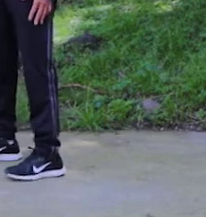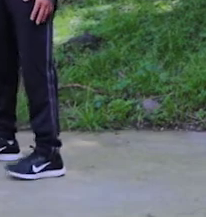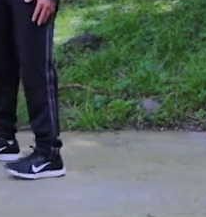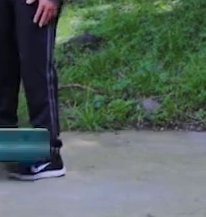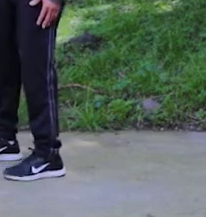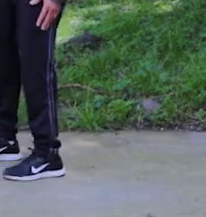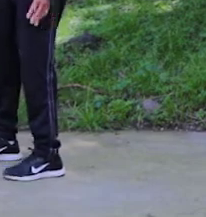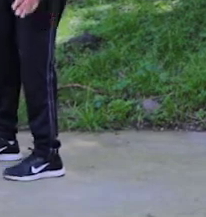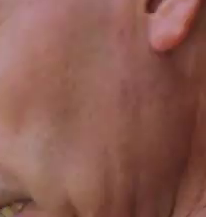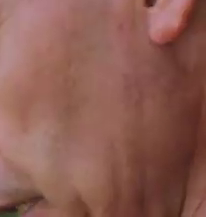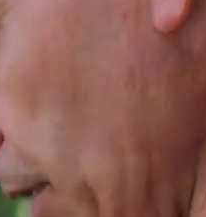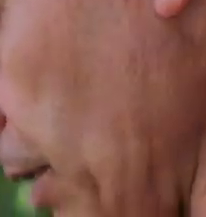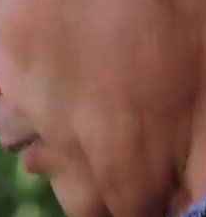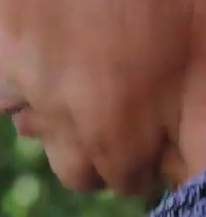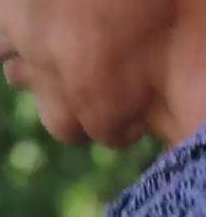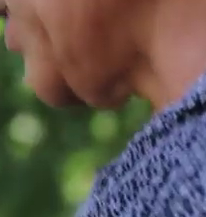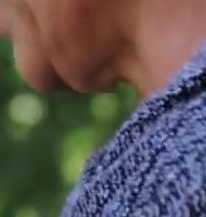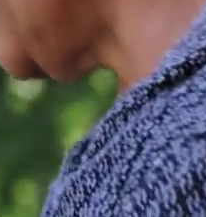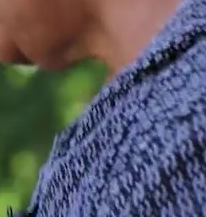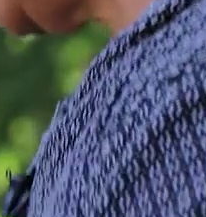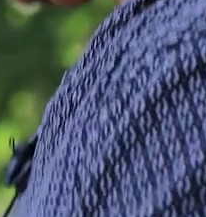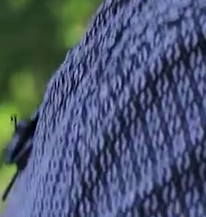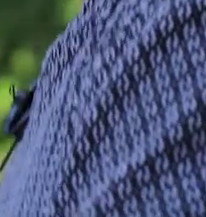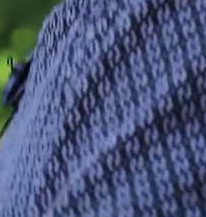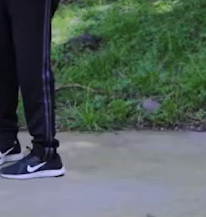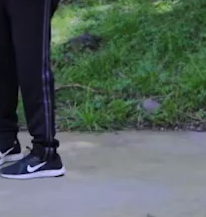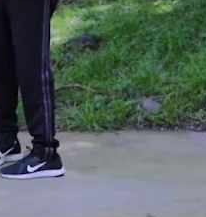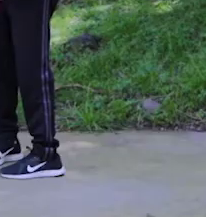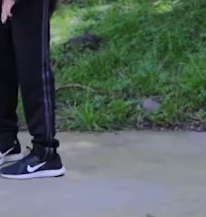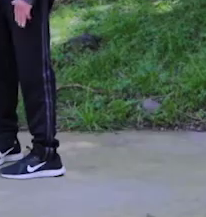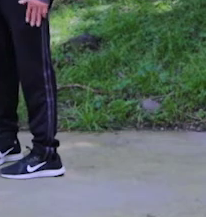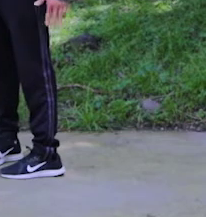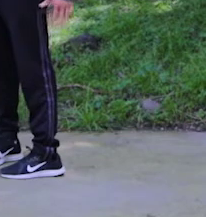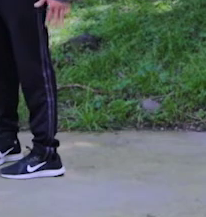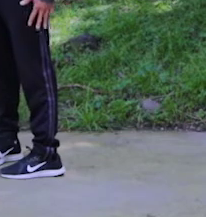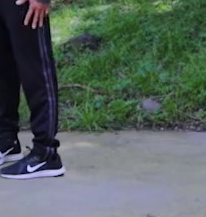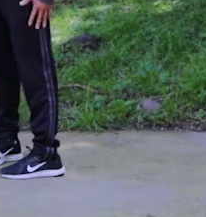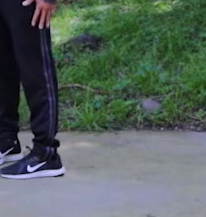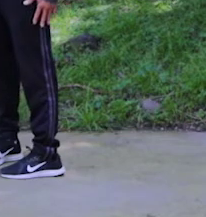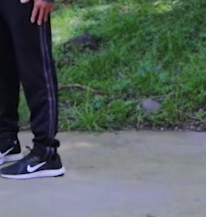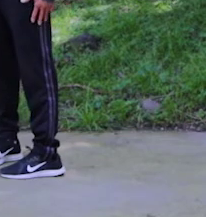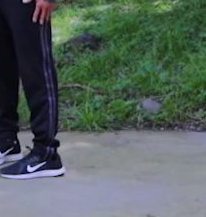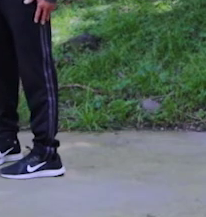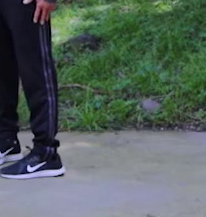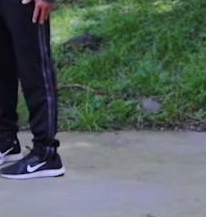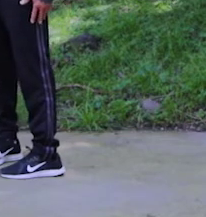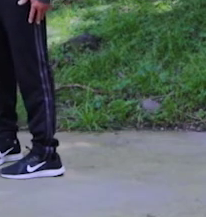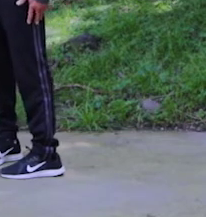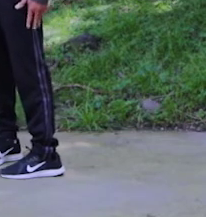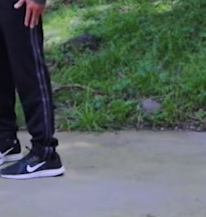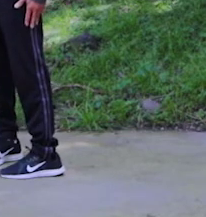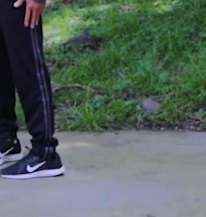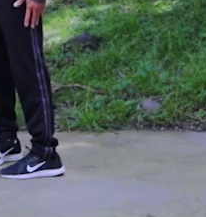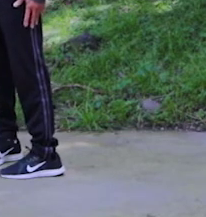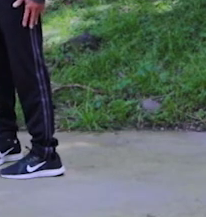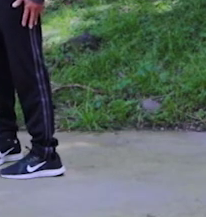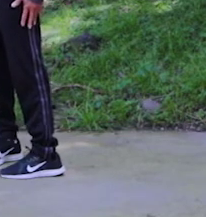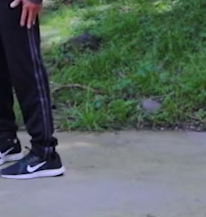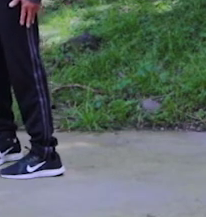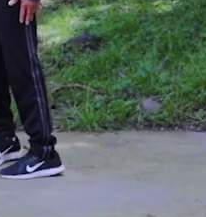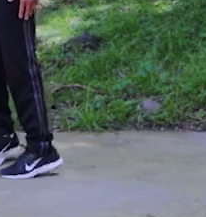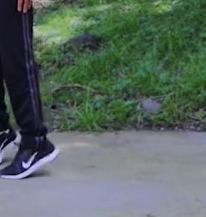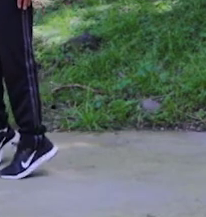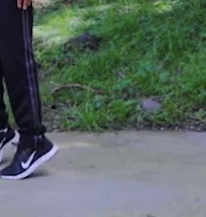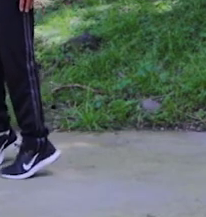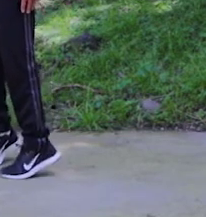Y vamos. Lo que vamos a hacer es. Vamos a meter las puntas hacia adentro. Y nos paramos derecho. Y hacemos la elevación de